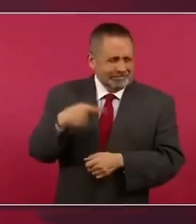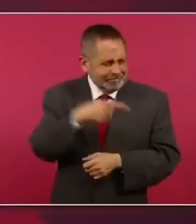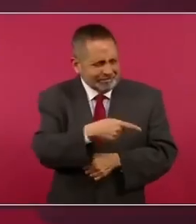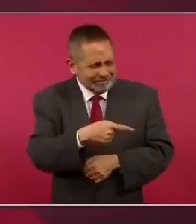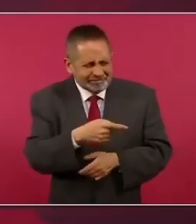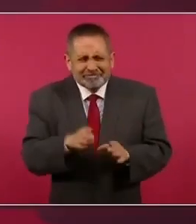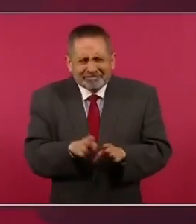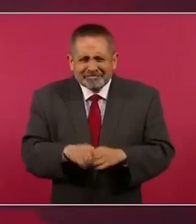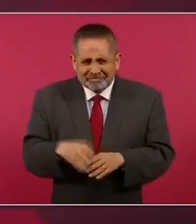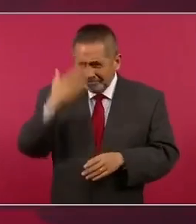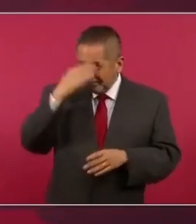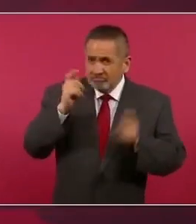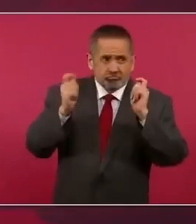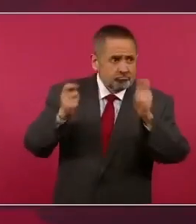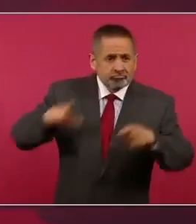eso